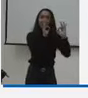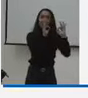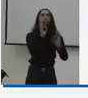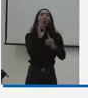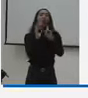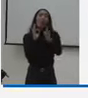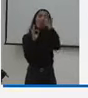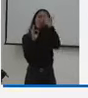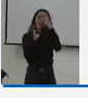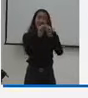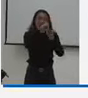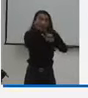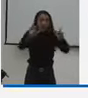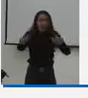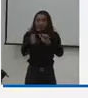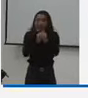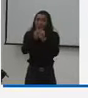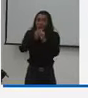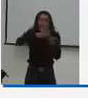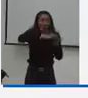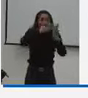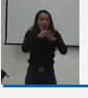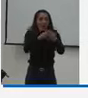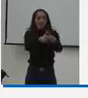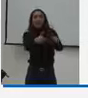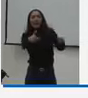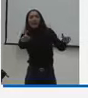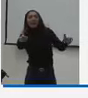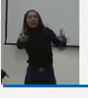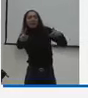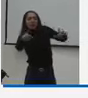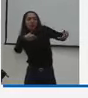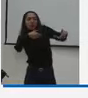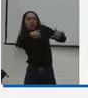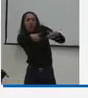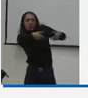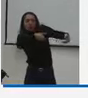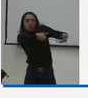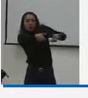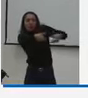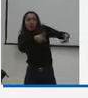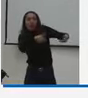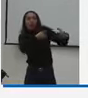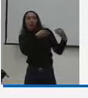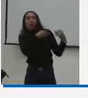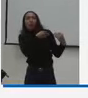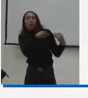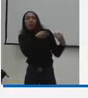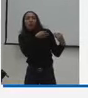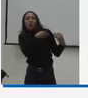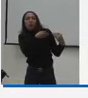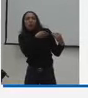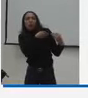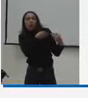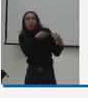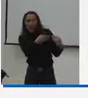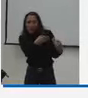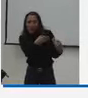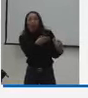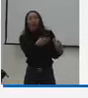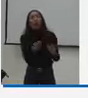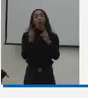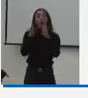deportiva que desde hace mucho rato viene reclamándonos esta acción y que por diversas circunstancias